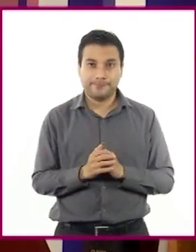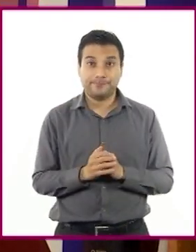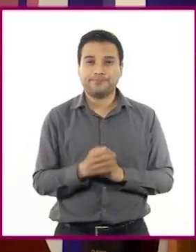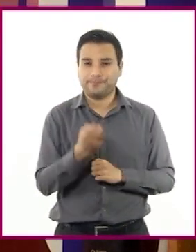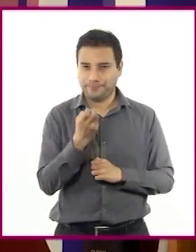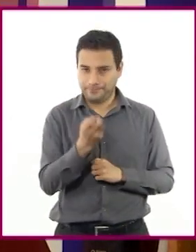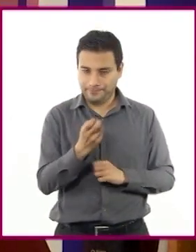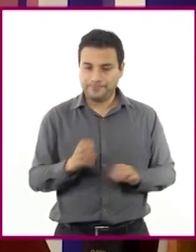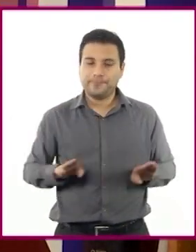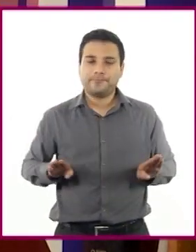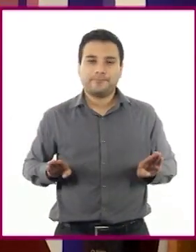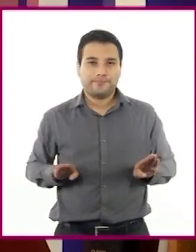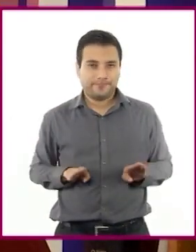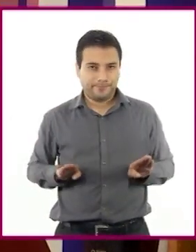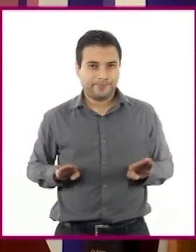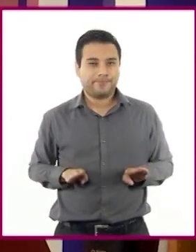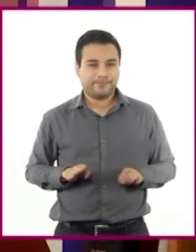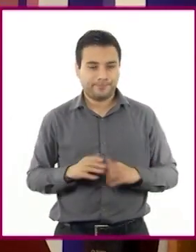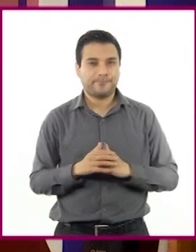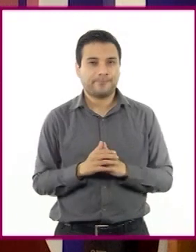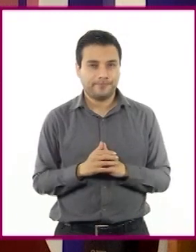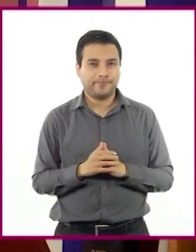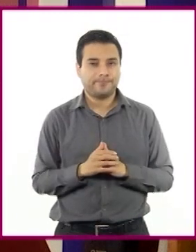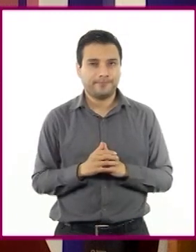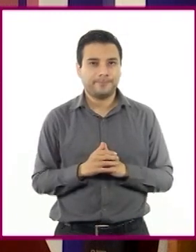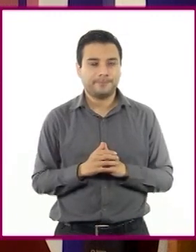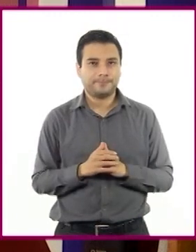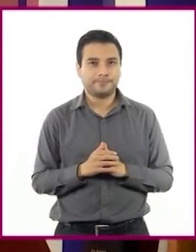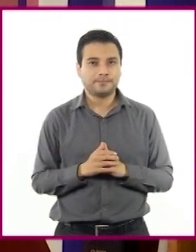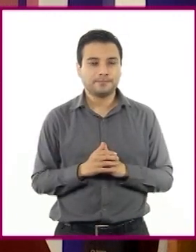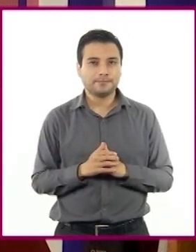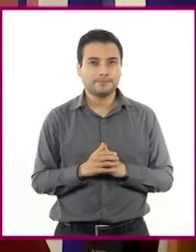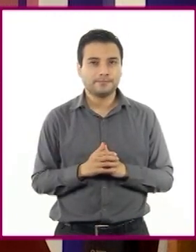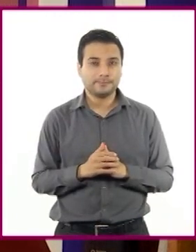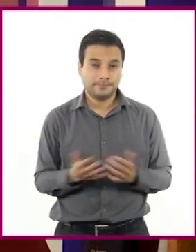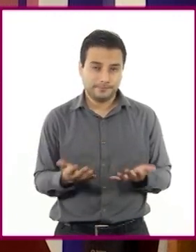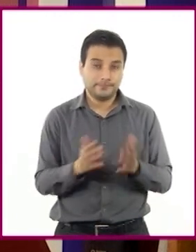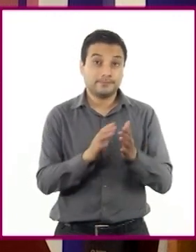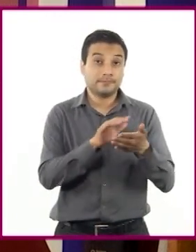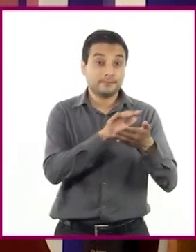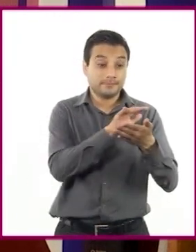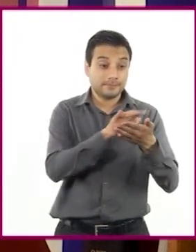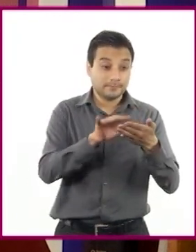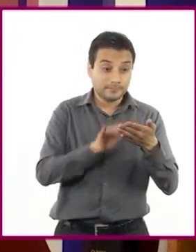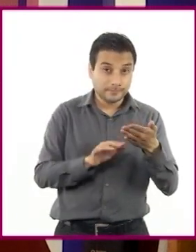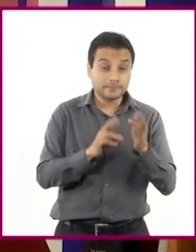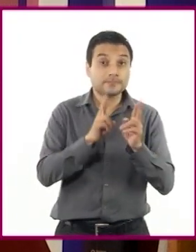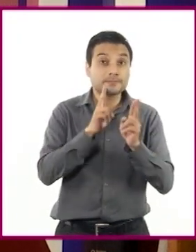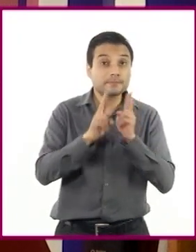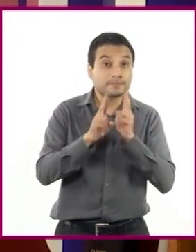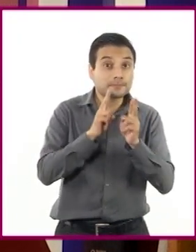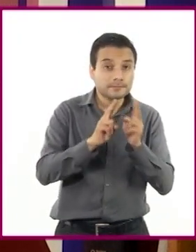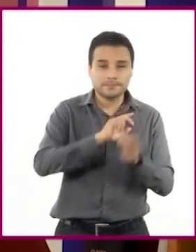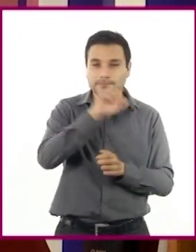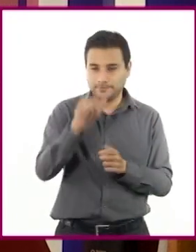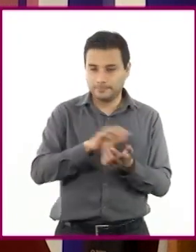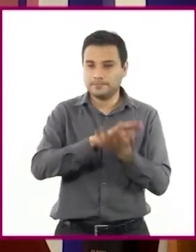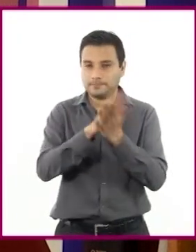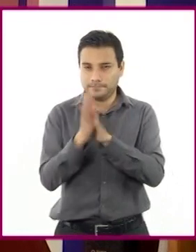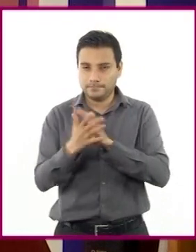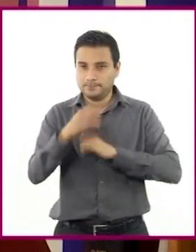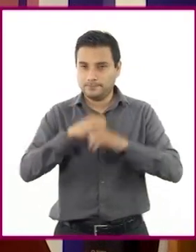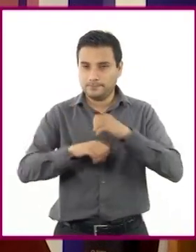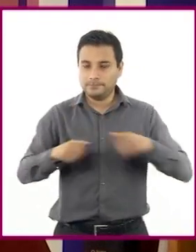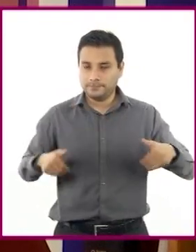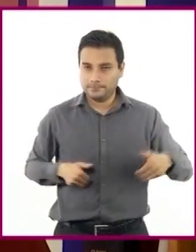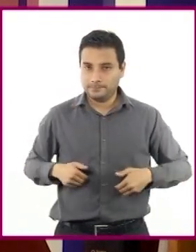tres características las que nos permiten adaptar un texto narrativo a un guión de teatro. No las olviden, porque